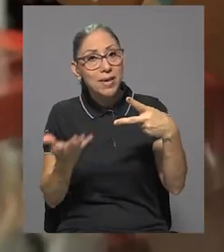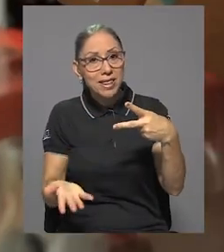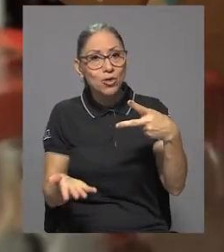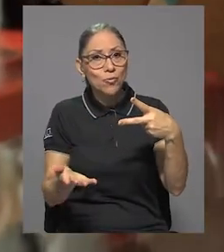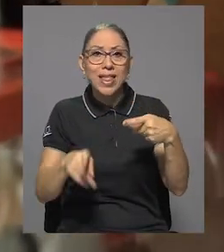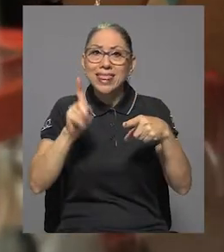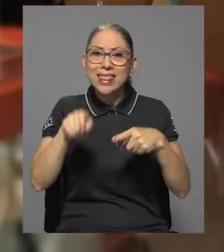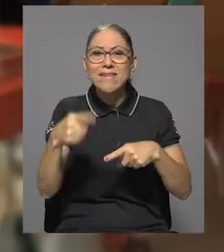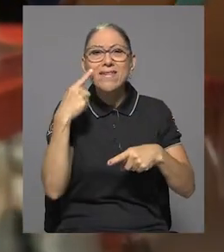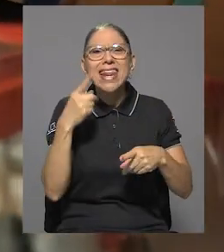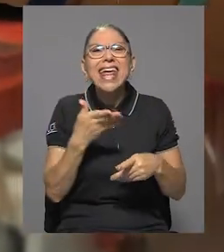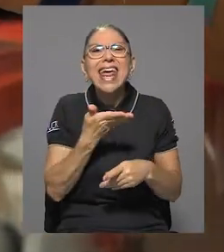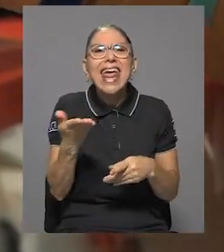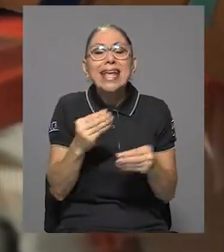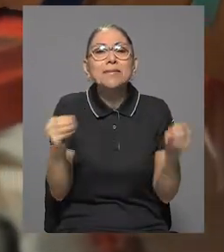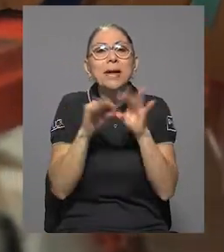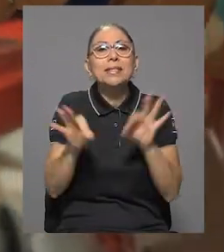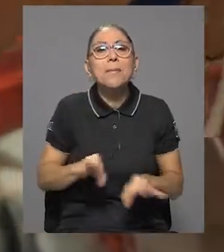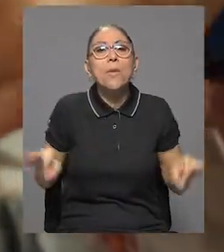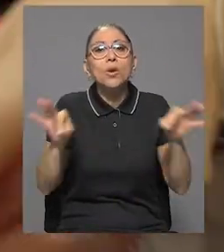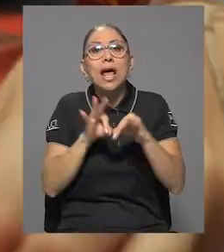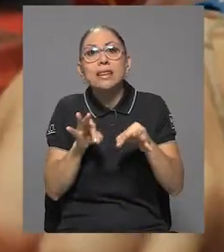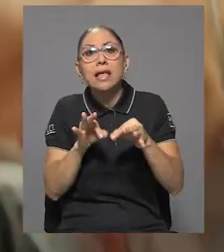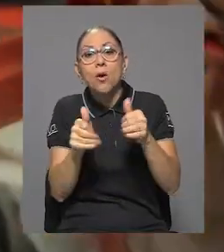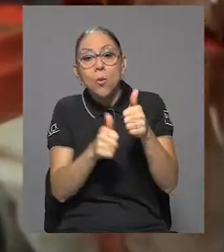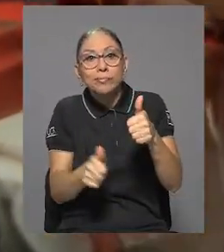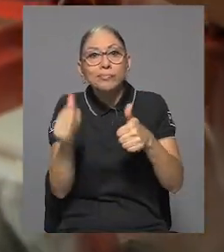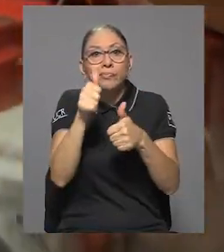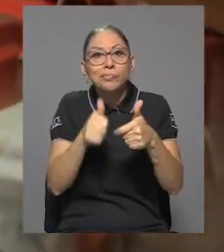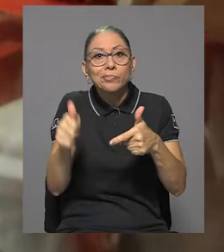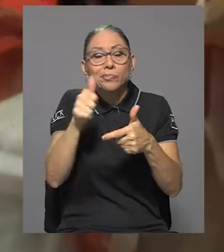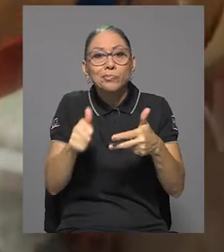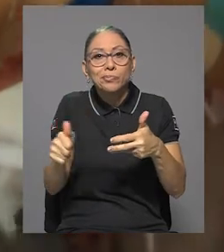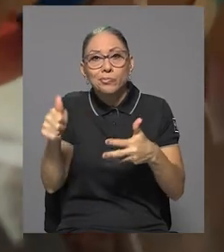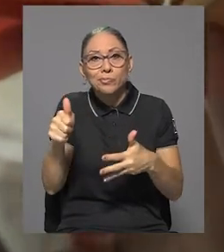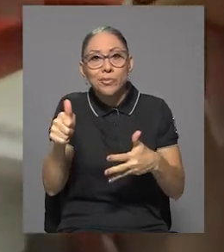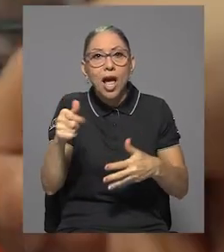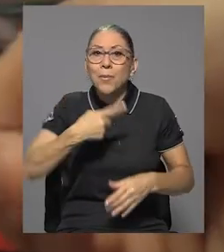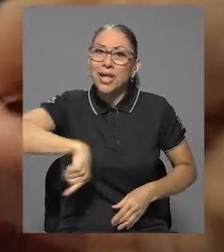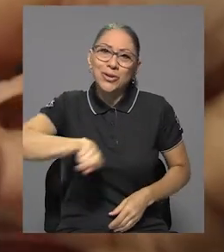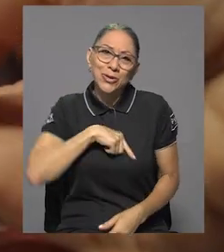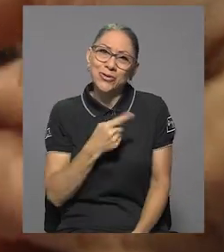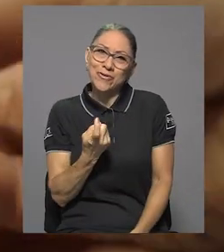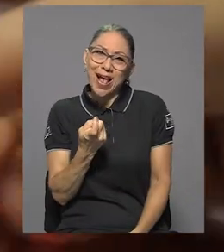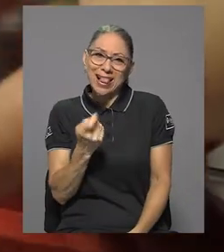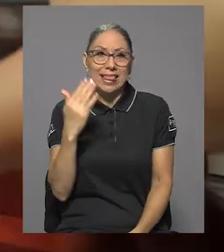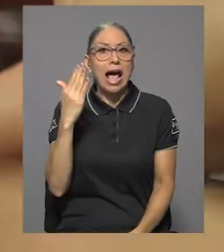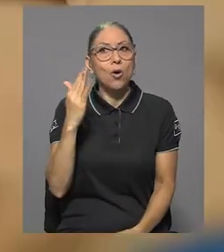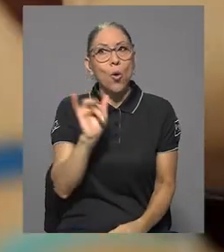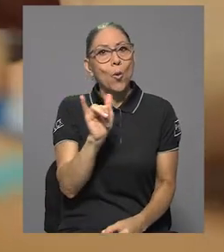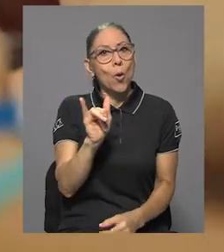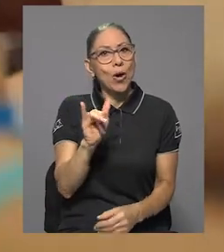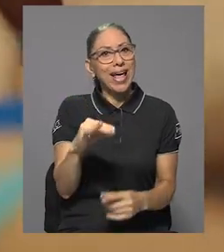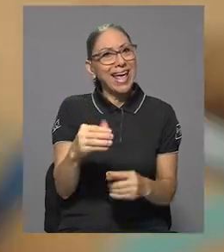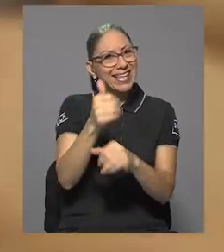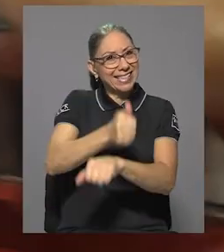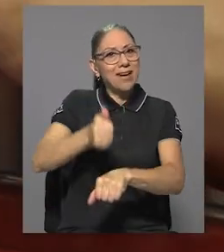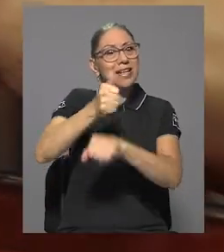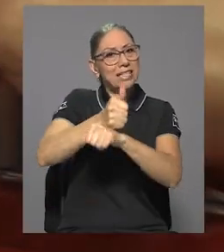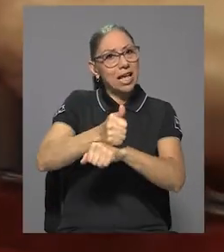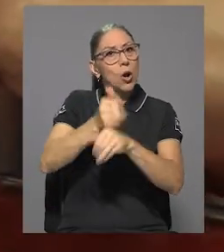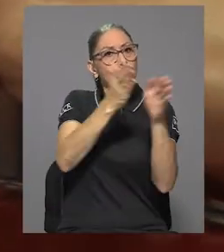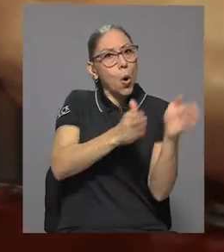priorización. Es decir, no tenemos una priorización de cuáles son las verdaderas necesidades, las